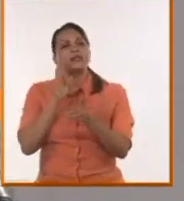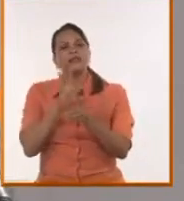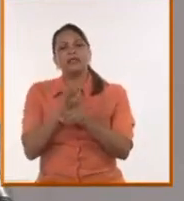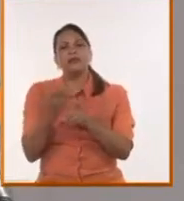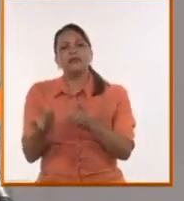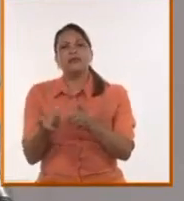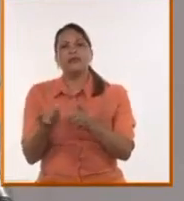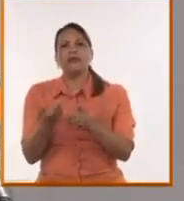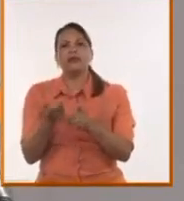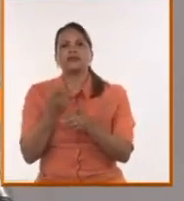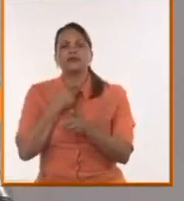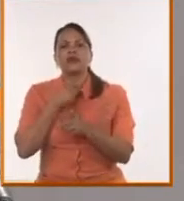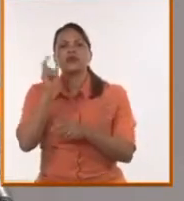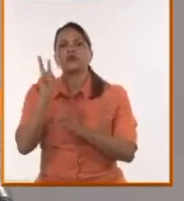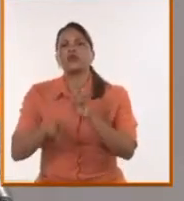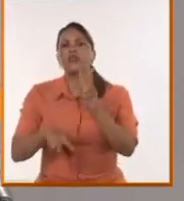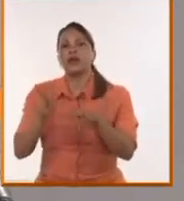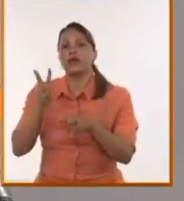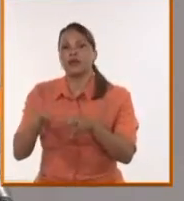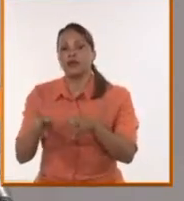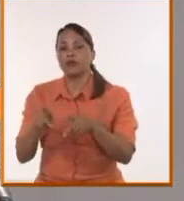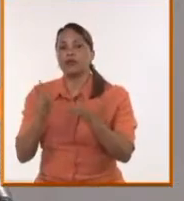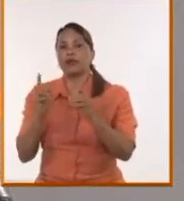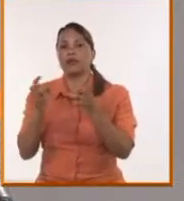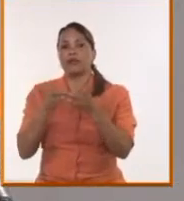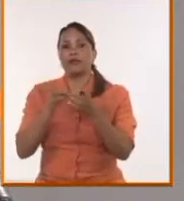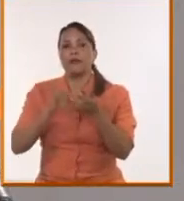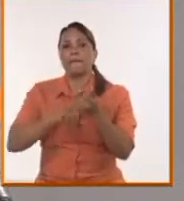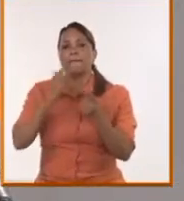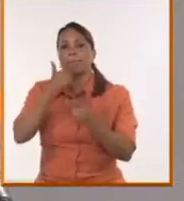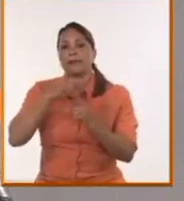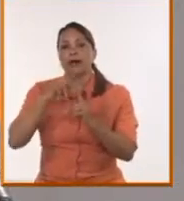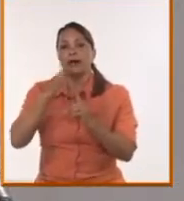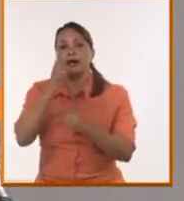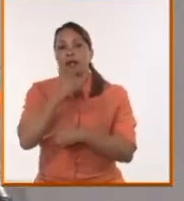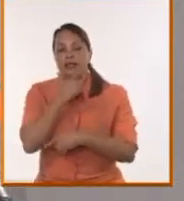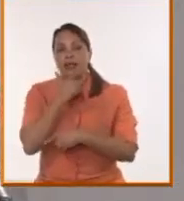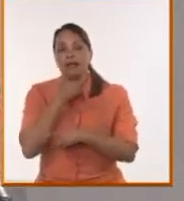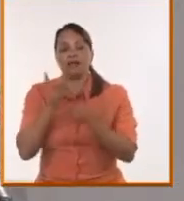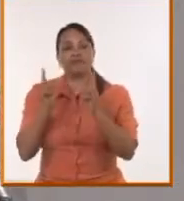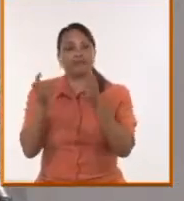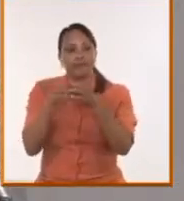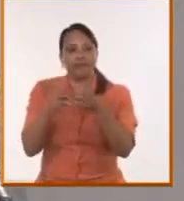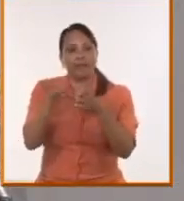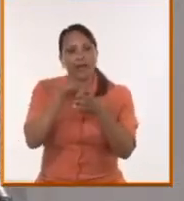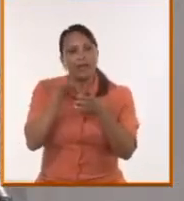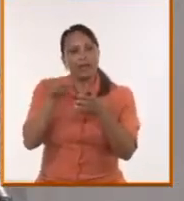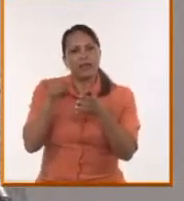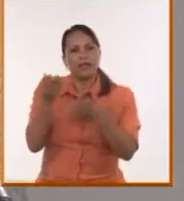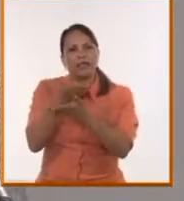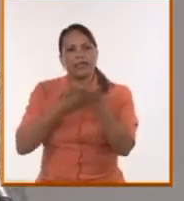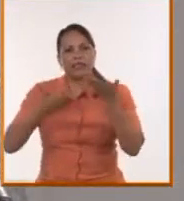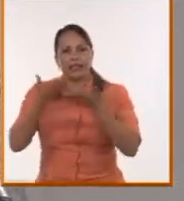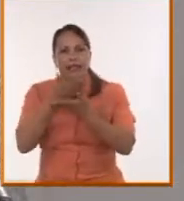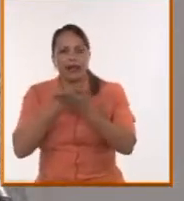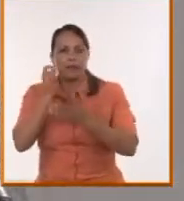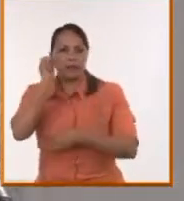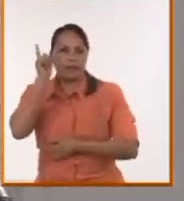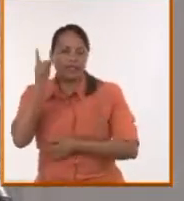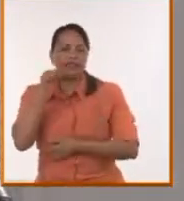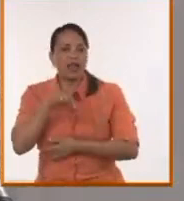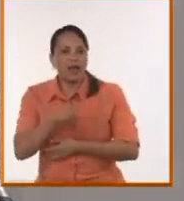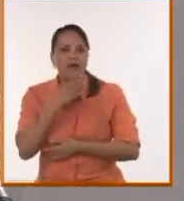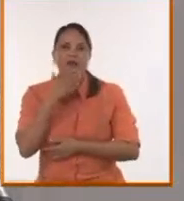diagnóstico, el Coloquio Internacional Patria, e intercambio de nuestras experiencias, pero ya estamos articulando, que es lo